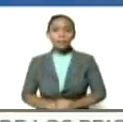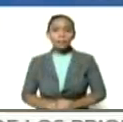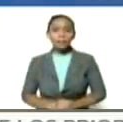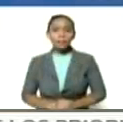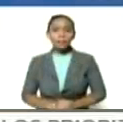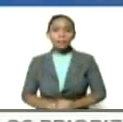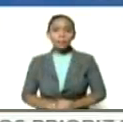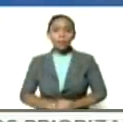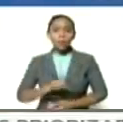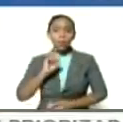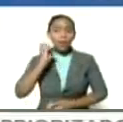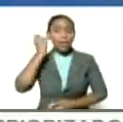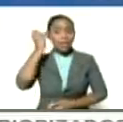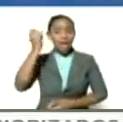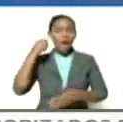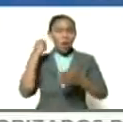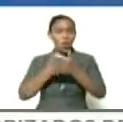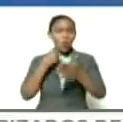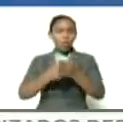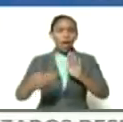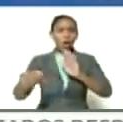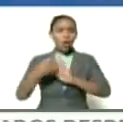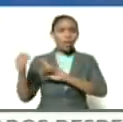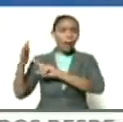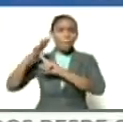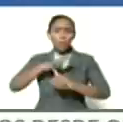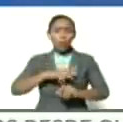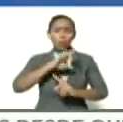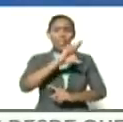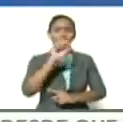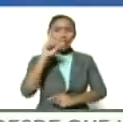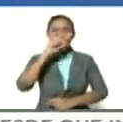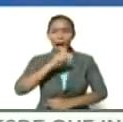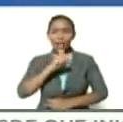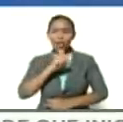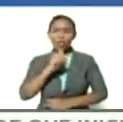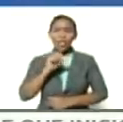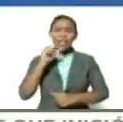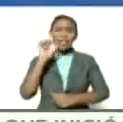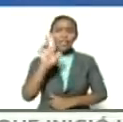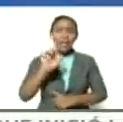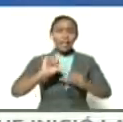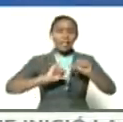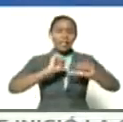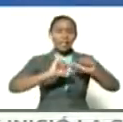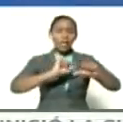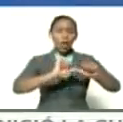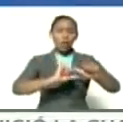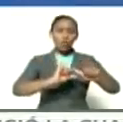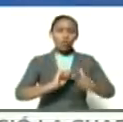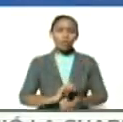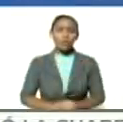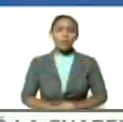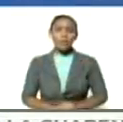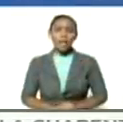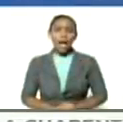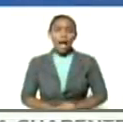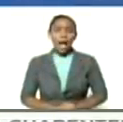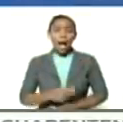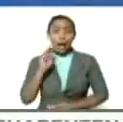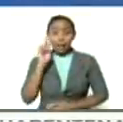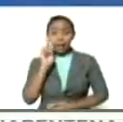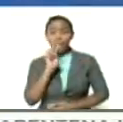por una idea de lucha contra la opresión de 300 años de tres siglos hay que ver